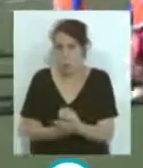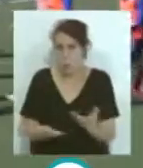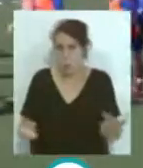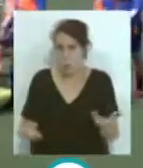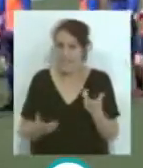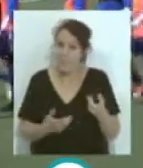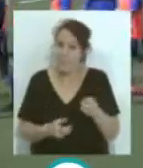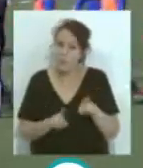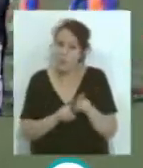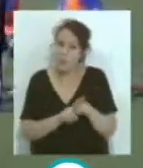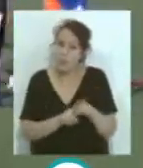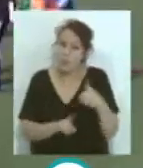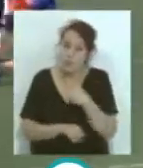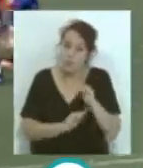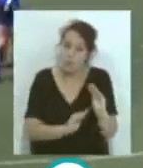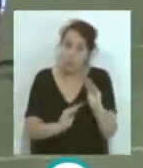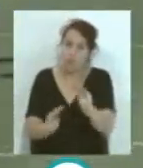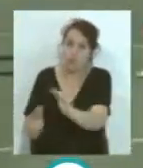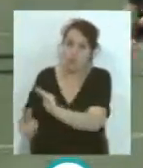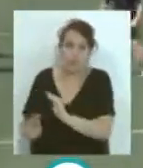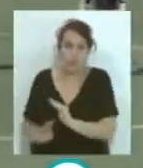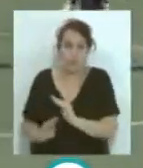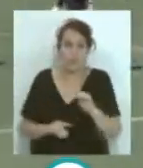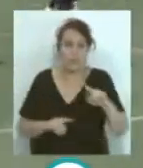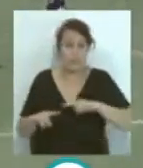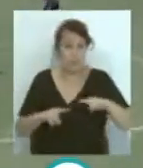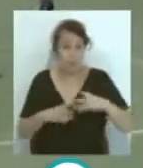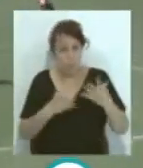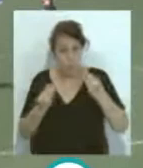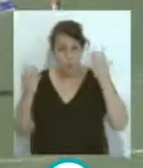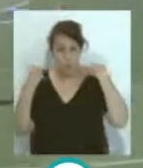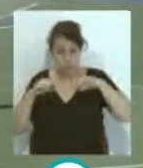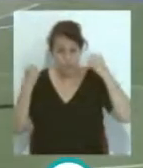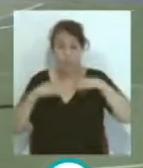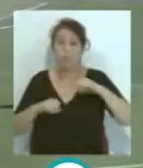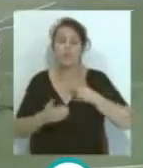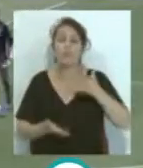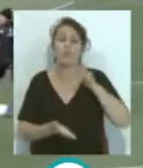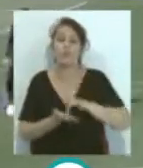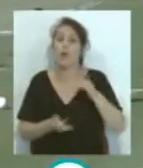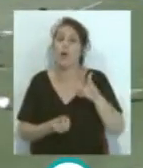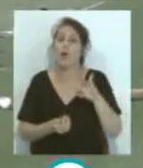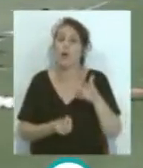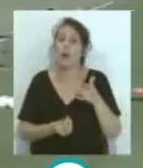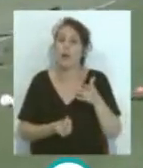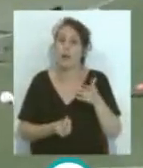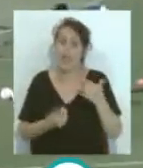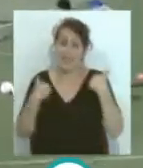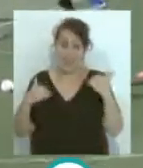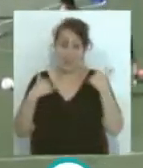...él le da su sitio... ...tal es así... ...que en muchos entrenamientos... ...eh... ...cuando se realizan en el